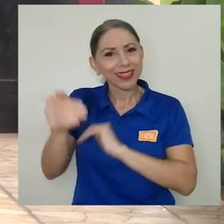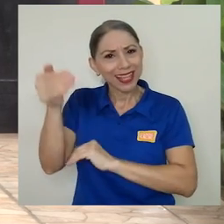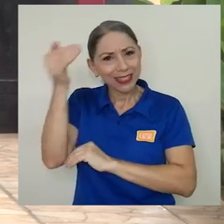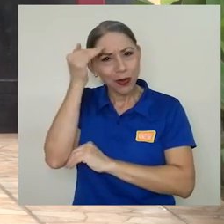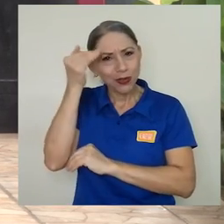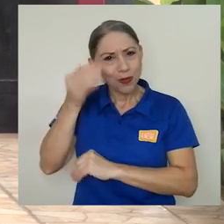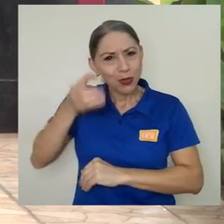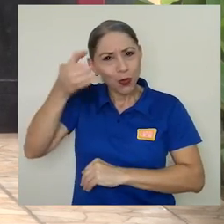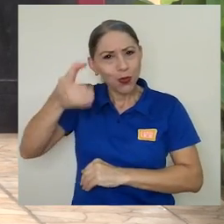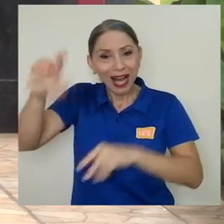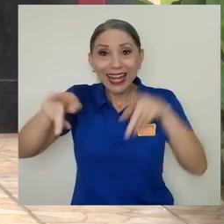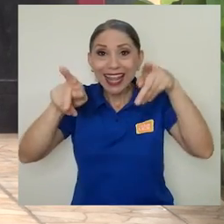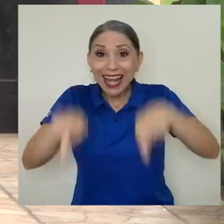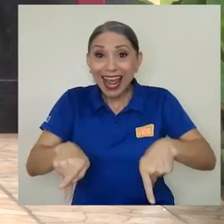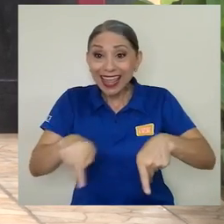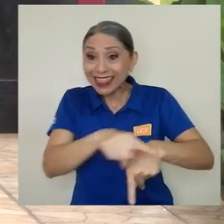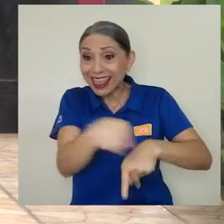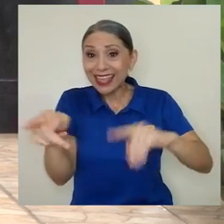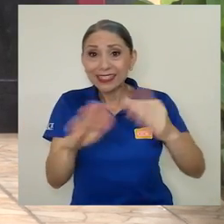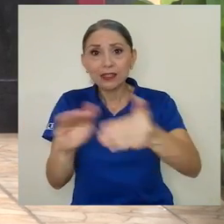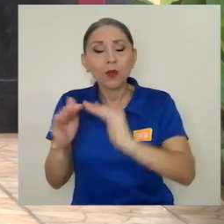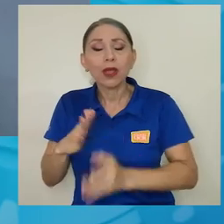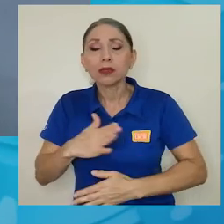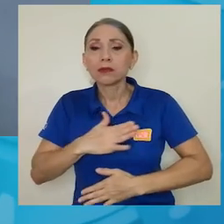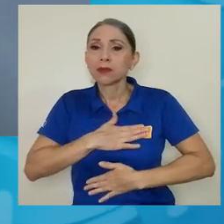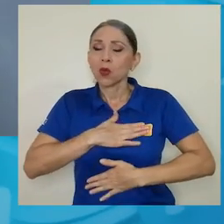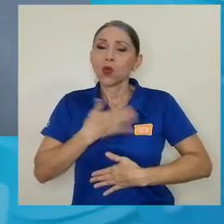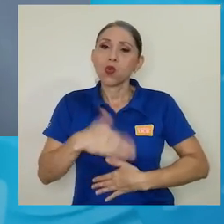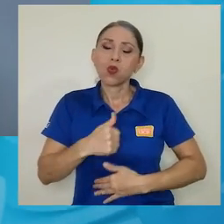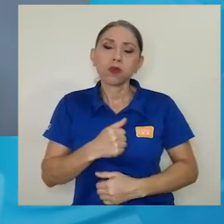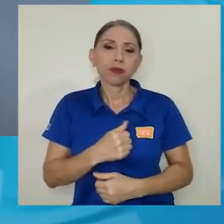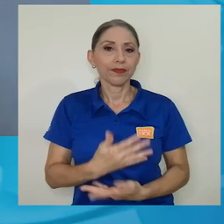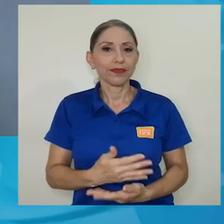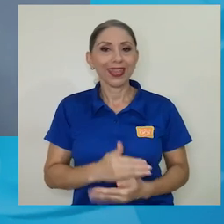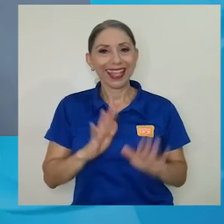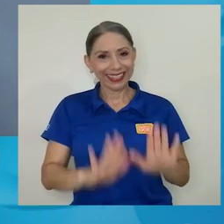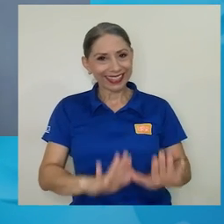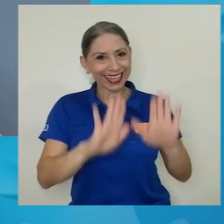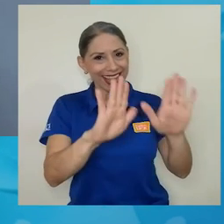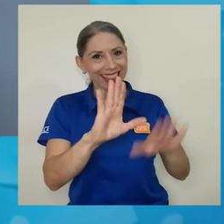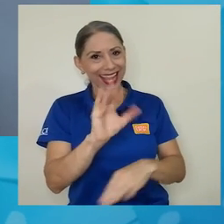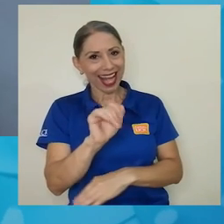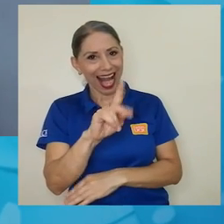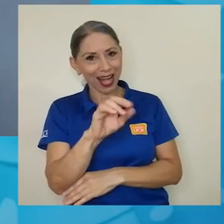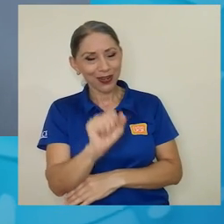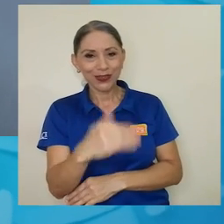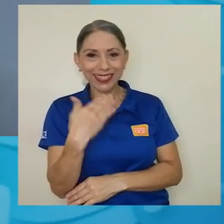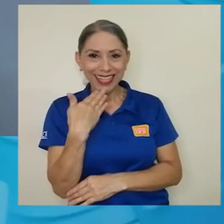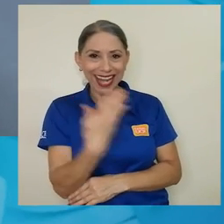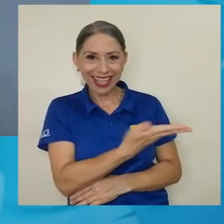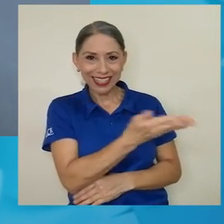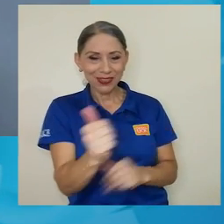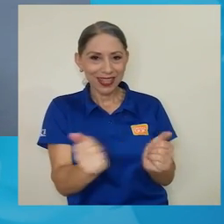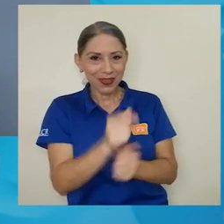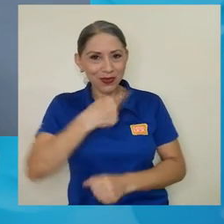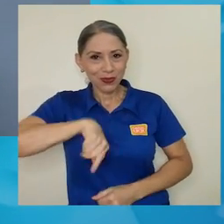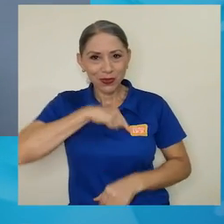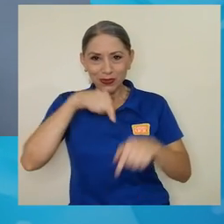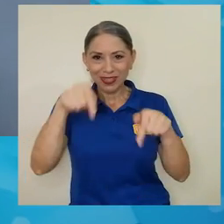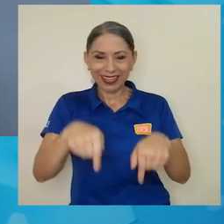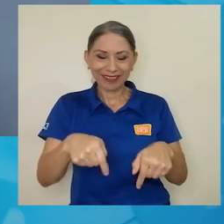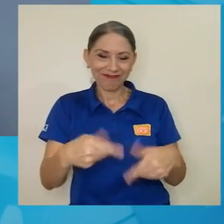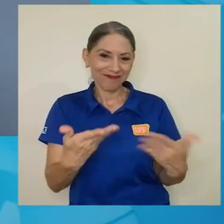que es tan apreciado por la gente de estas comunidades. Excelente, Carlos, muchas gracias por acompañarnos y